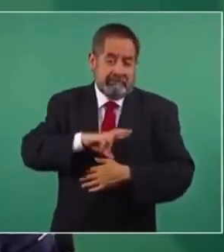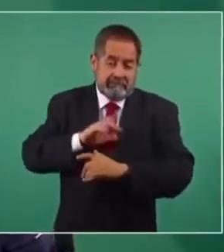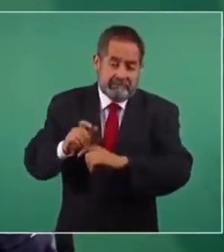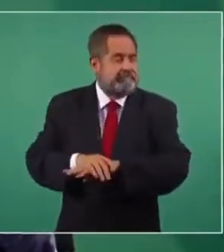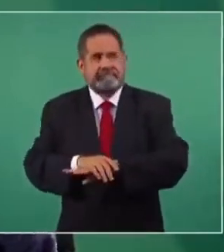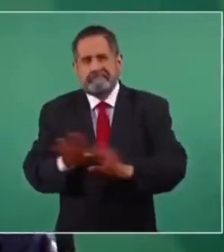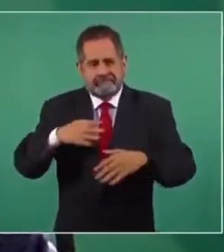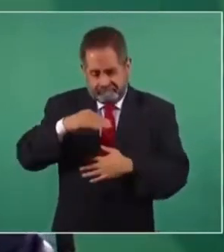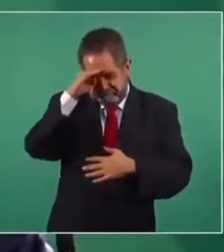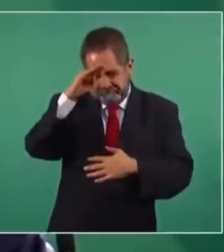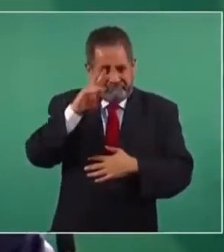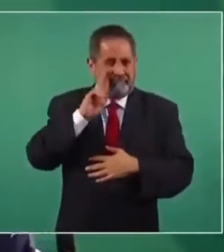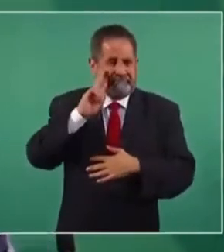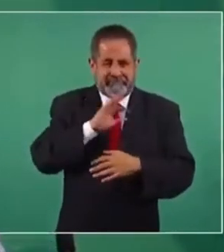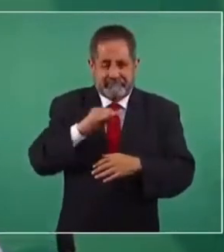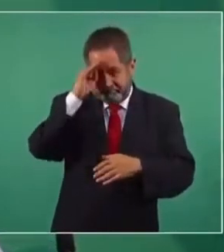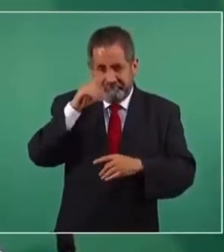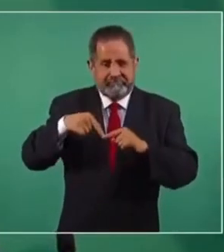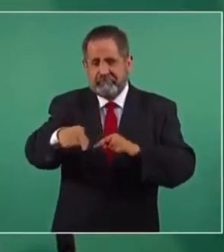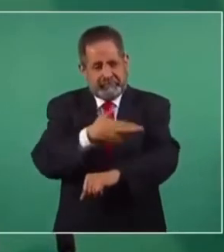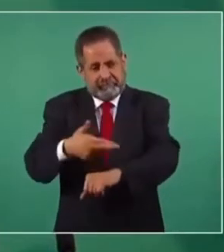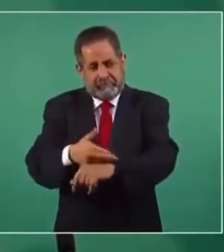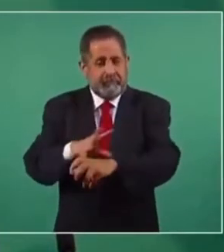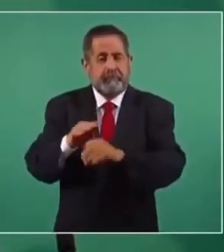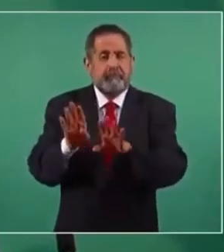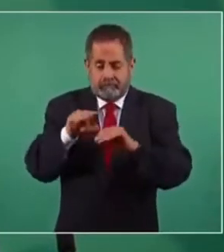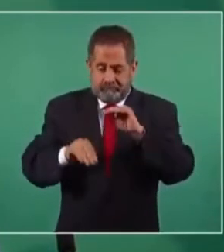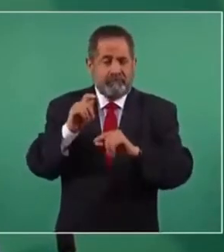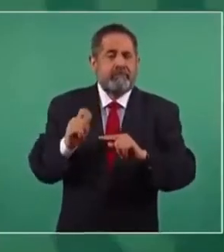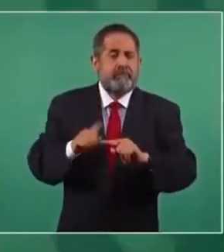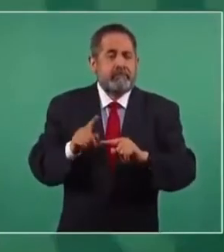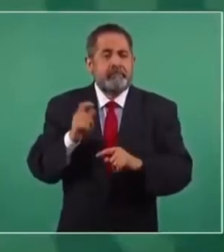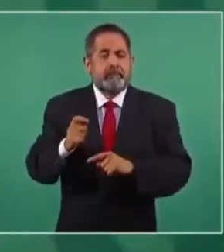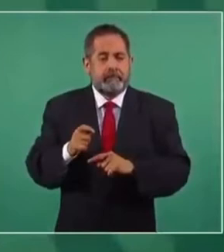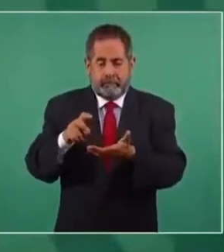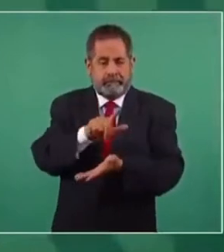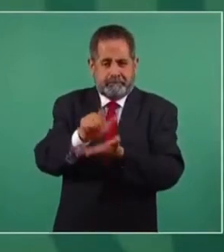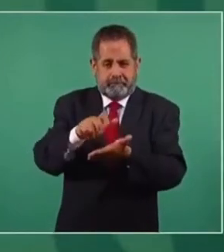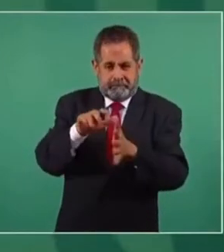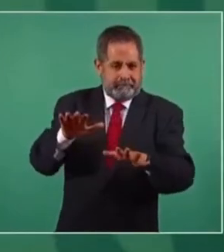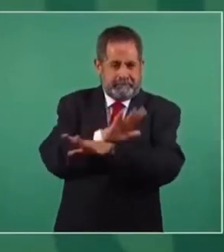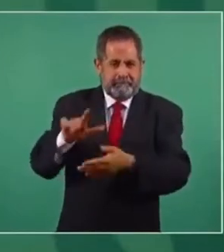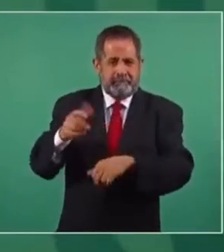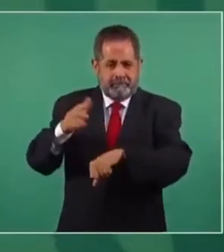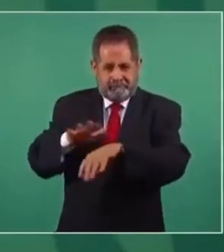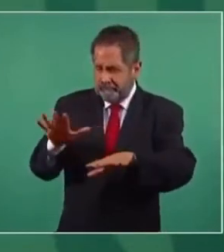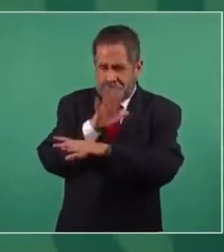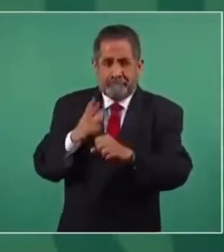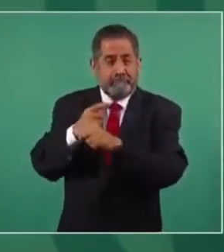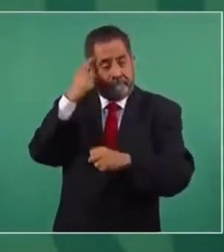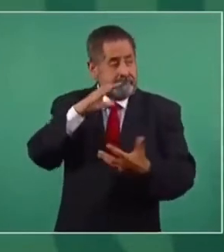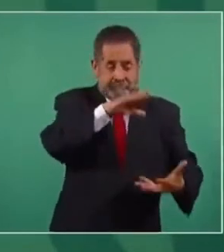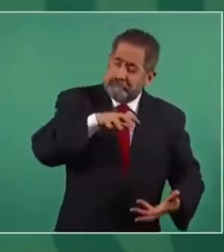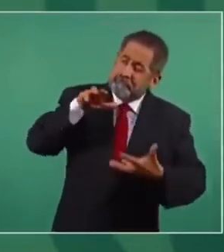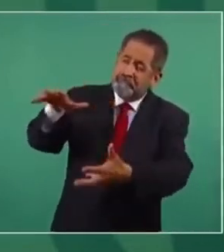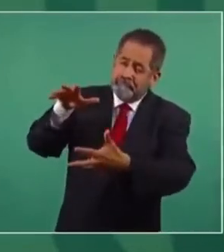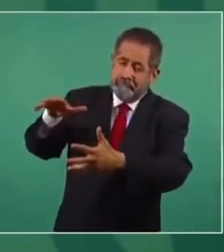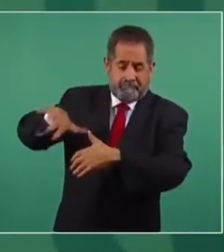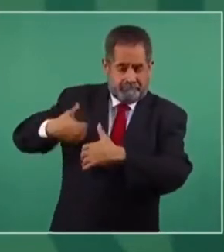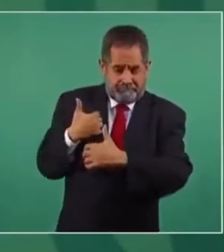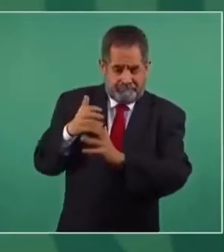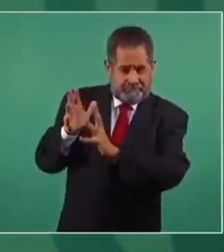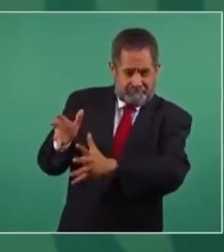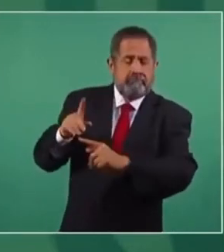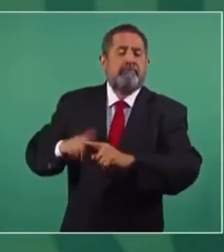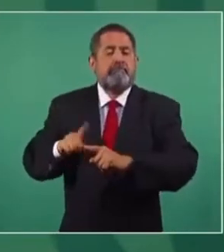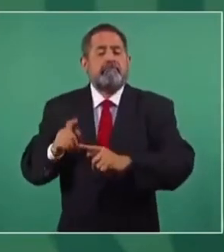Entonces, estamos ya por terminar de elaborar una reforma administrativa para que todo lo que se confisque